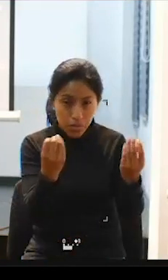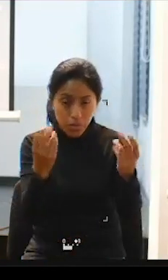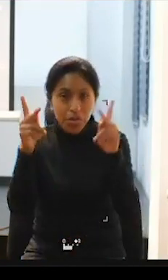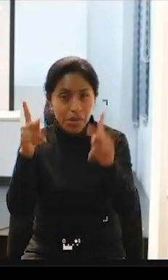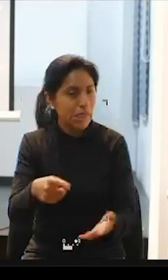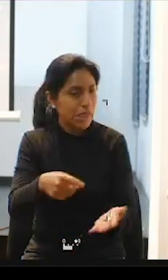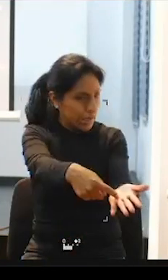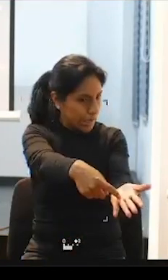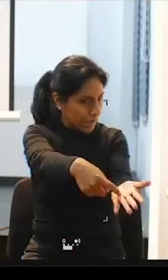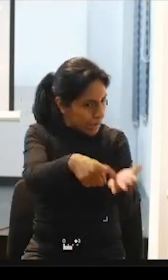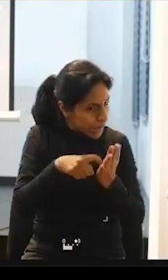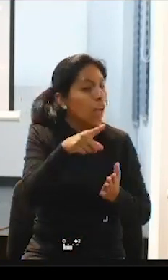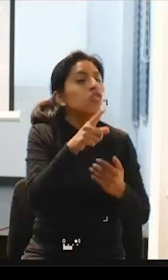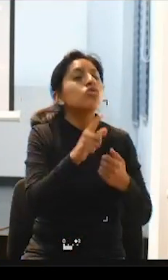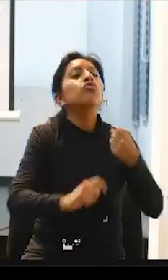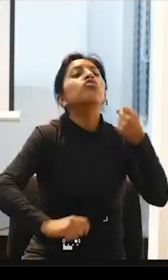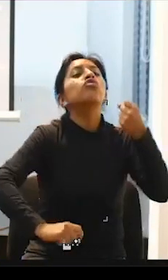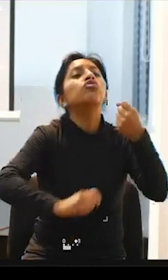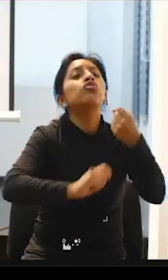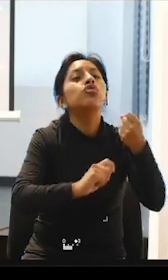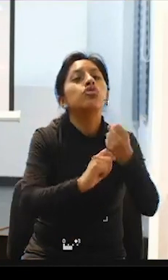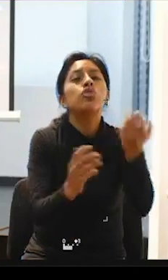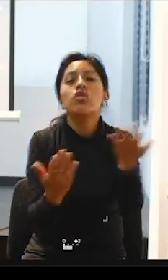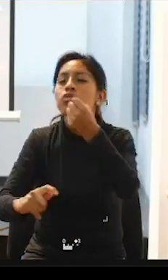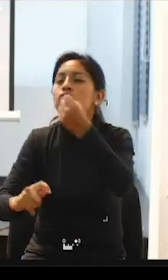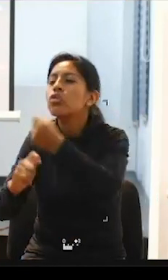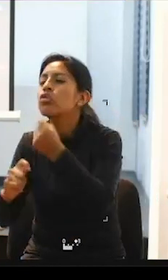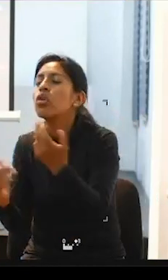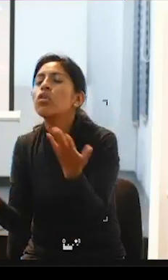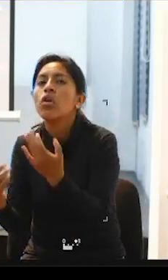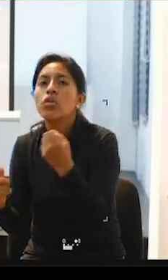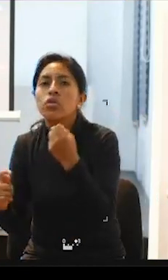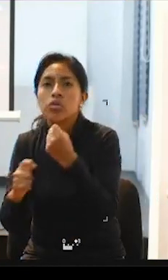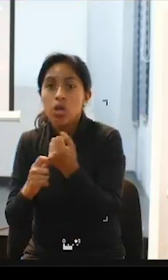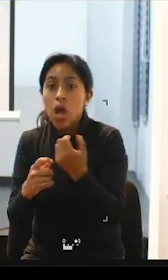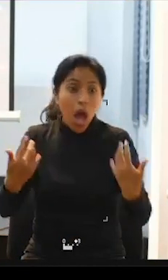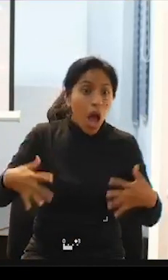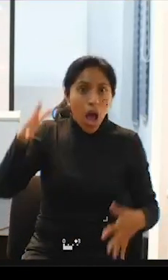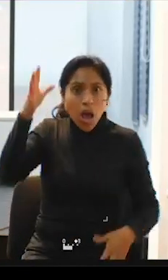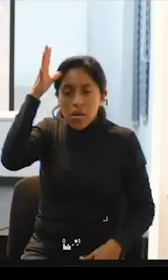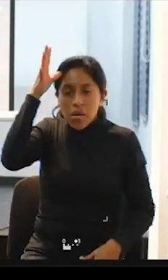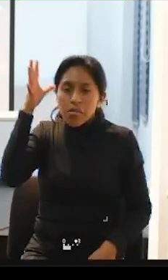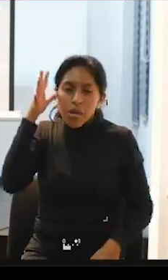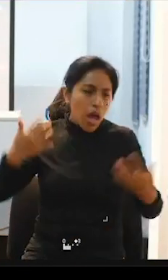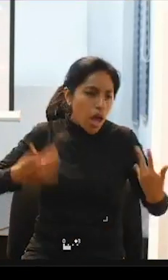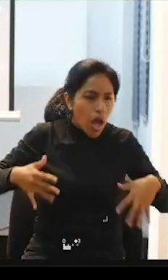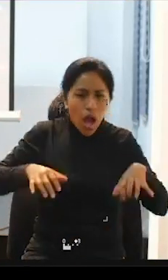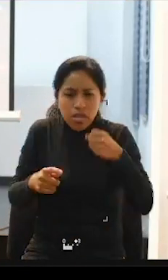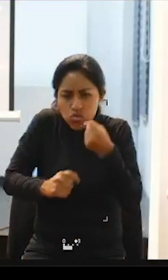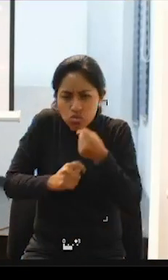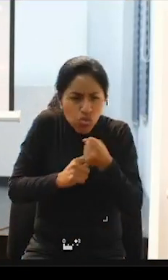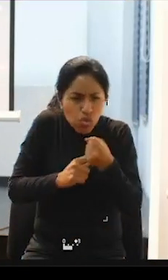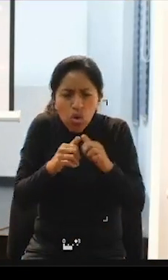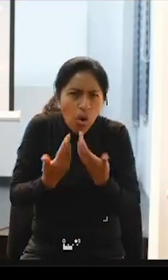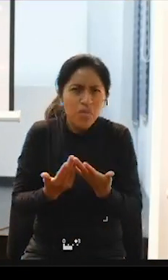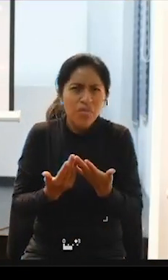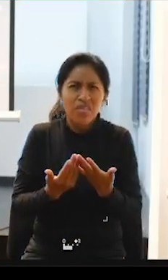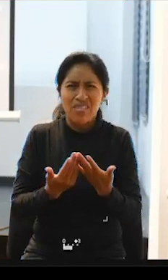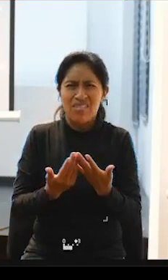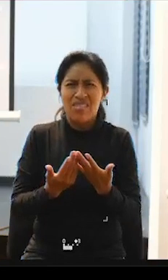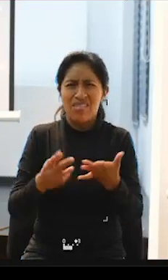exigido la tutoría y muchos padres de familia han hecho el trámite de tutoría ¿cómo estamos